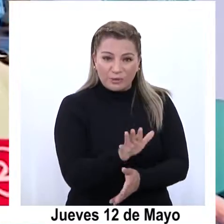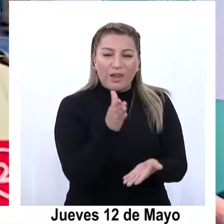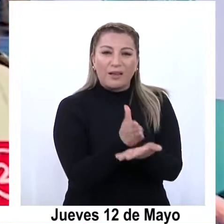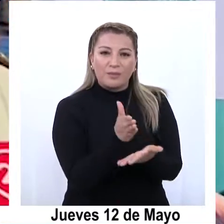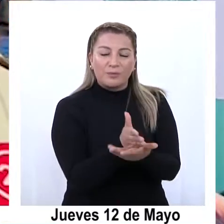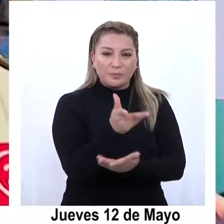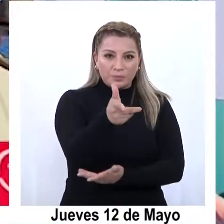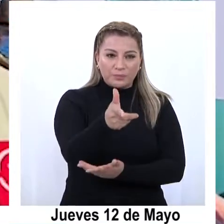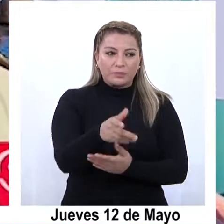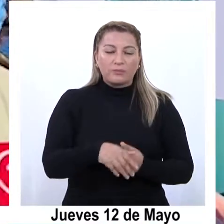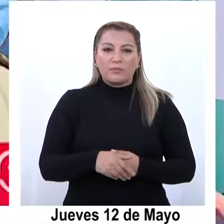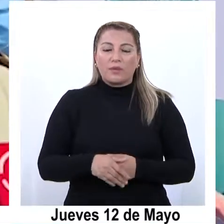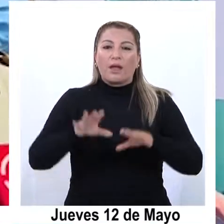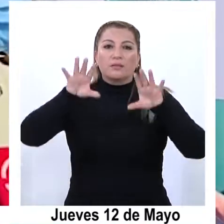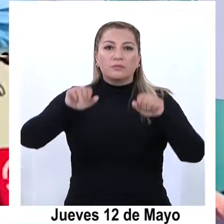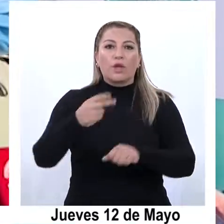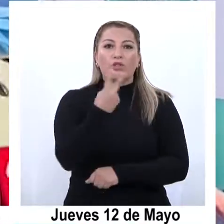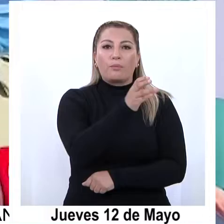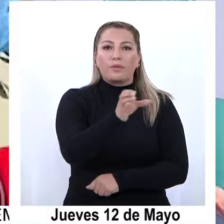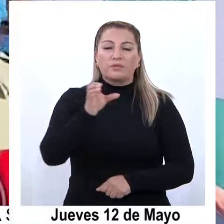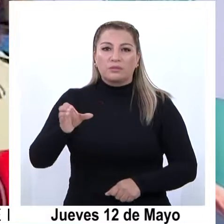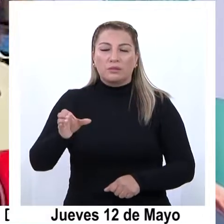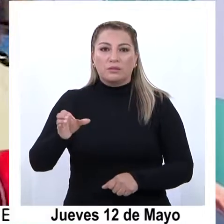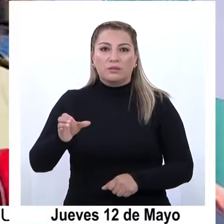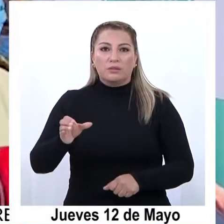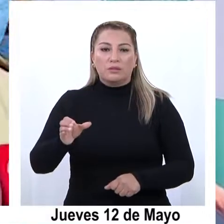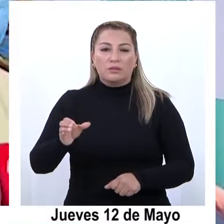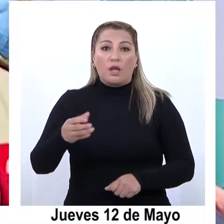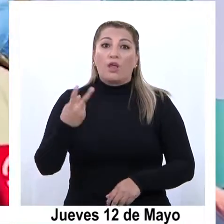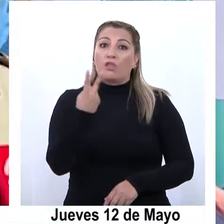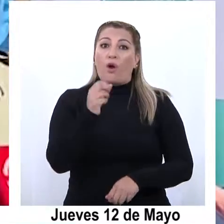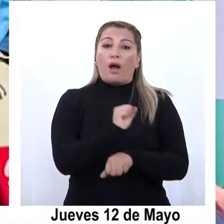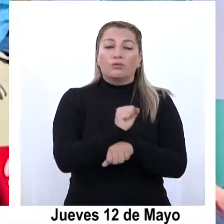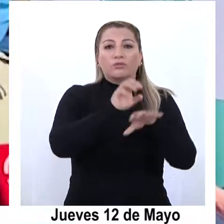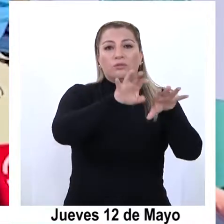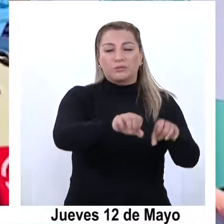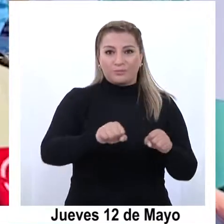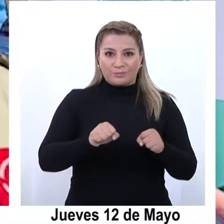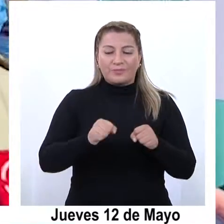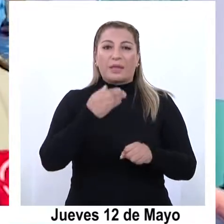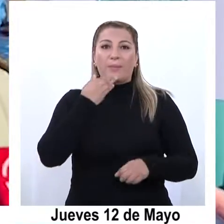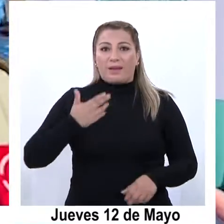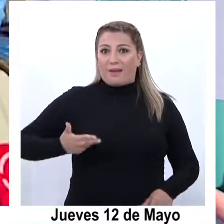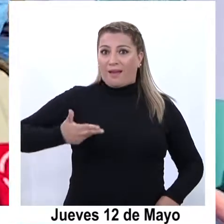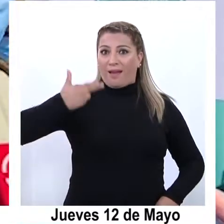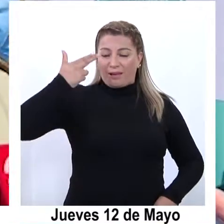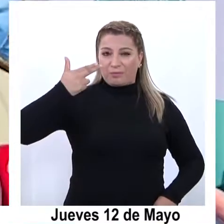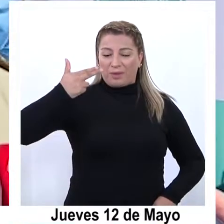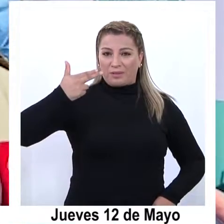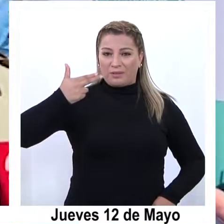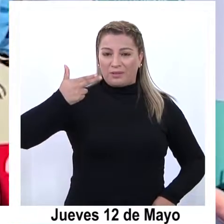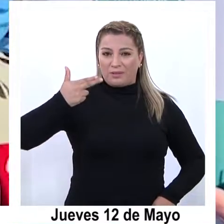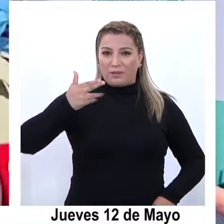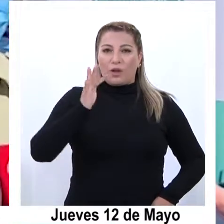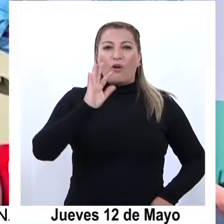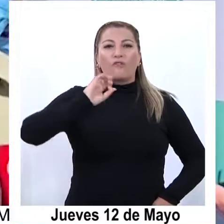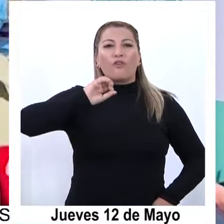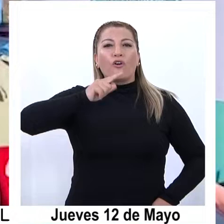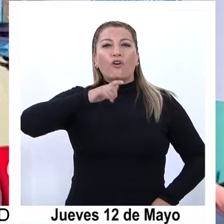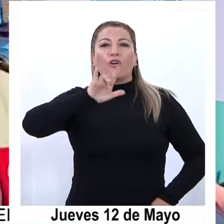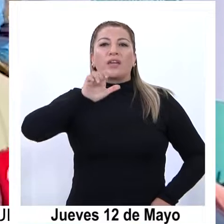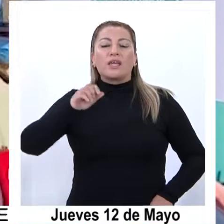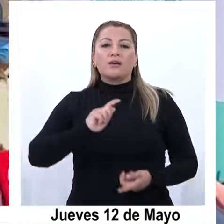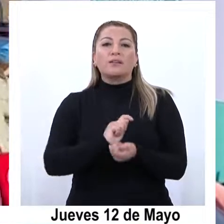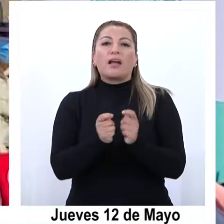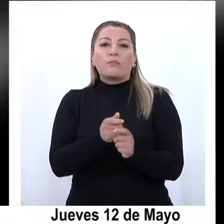y procede a la detención de dos sujetos con la incautación de estos dos vehículos y con estas armas de foqueo que aparentemente